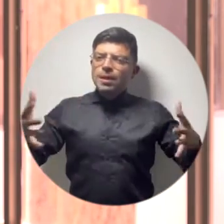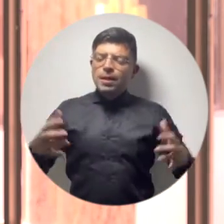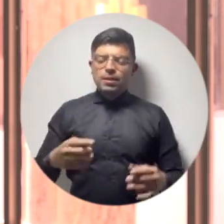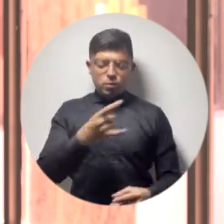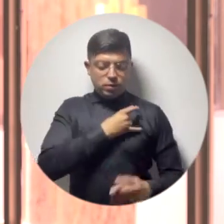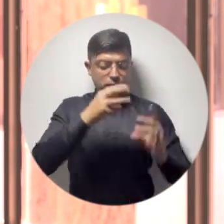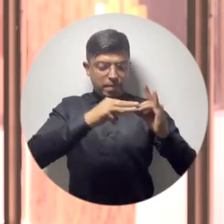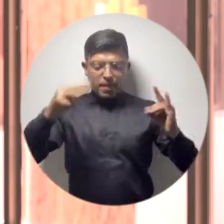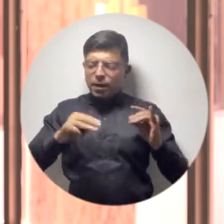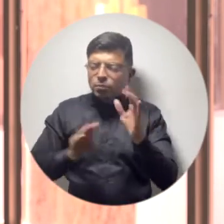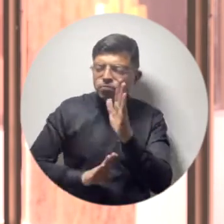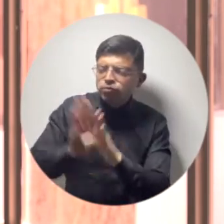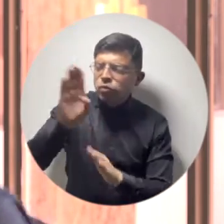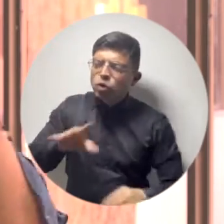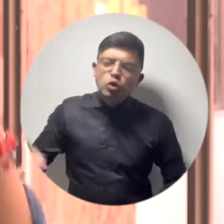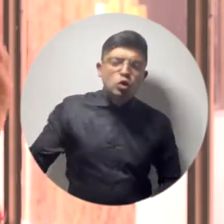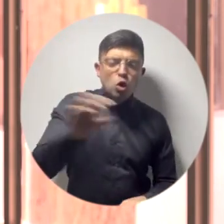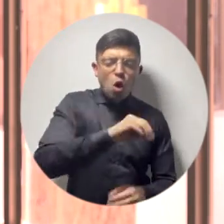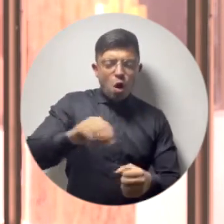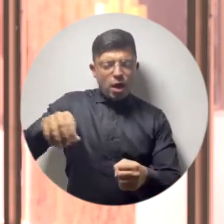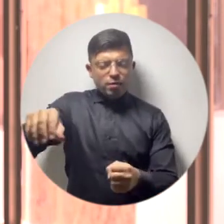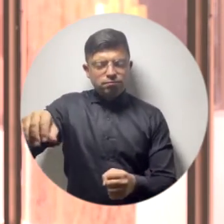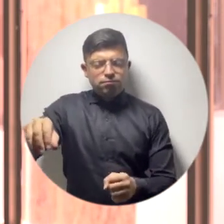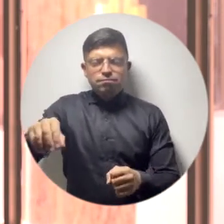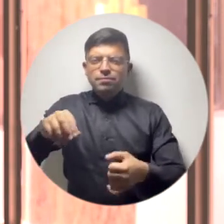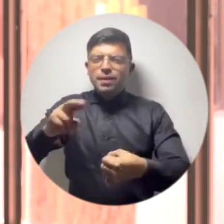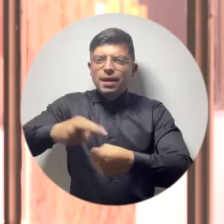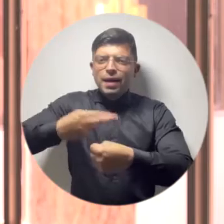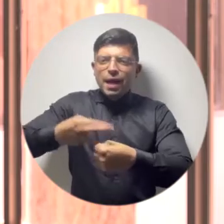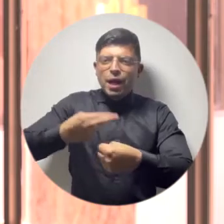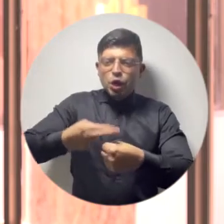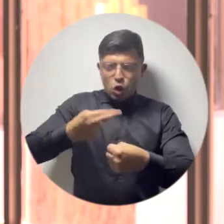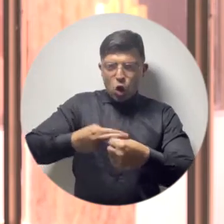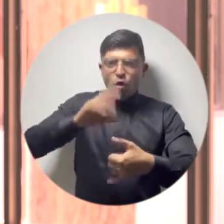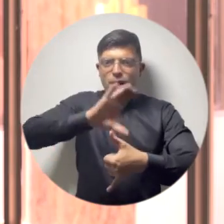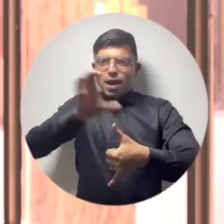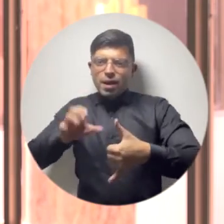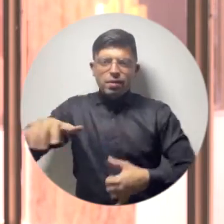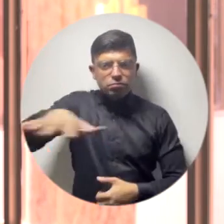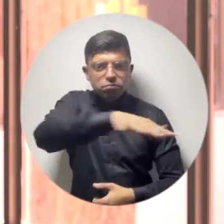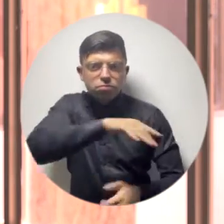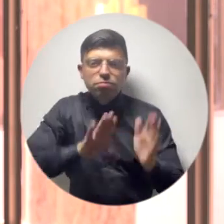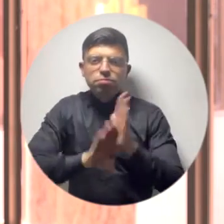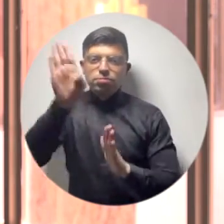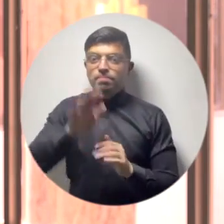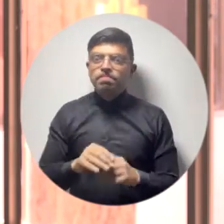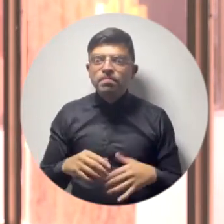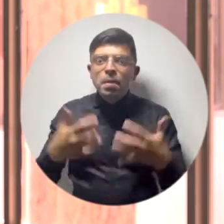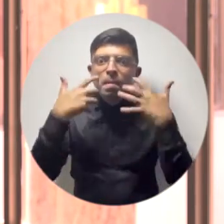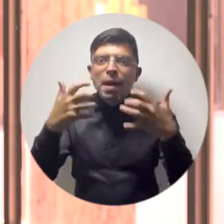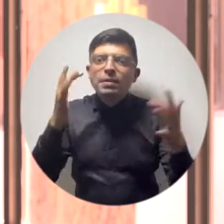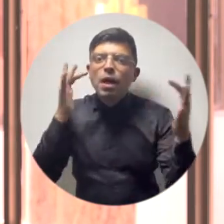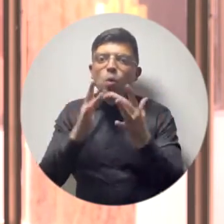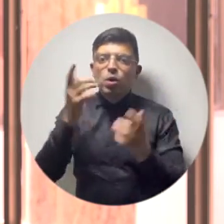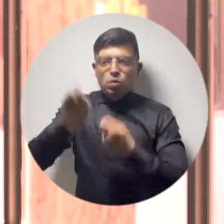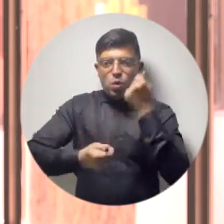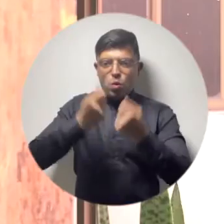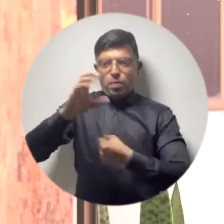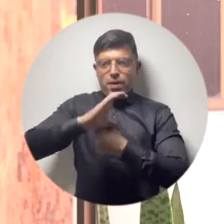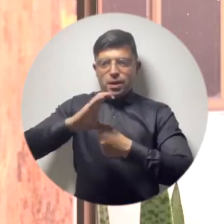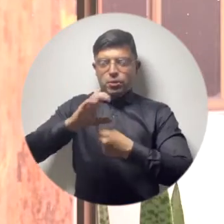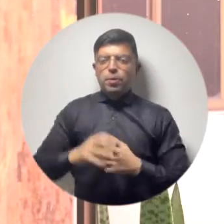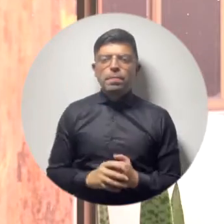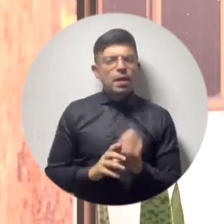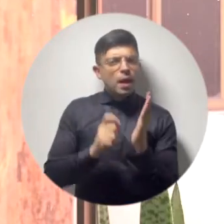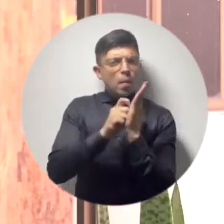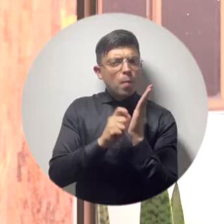del Magdalena con el desarrollo de toda la región Caribe y especialmente acorde a la economía de la ciudad.